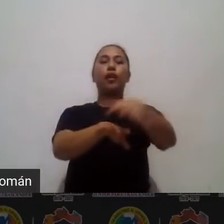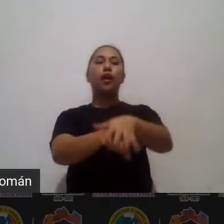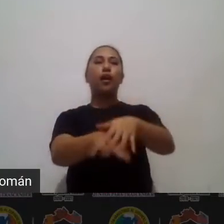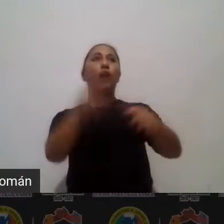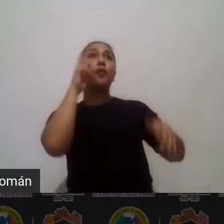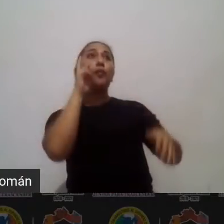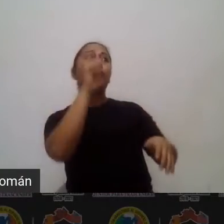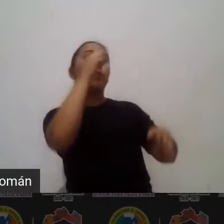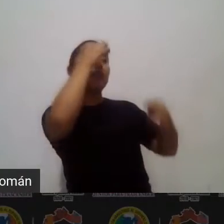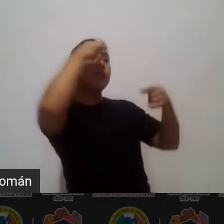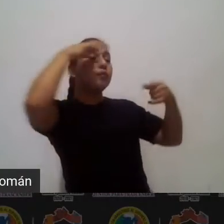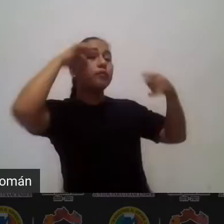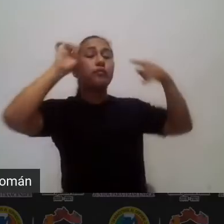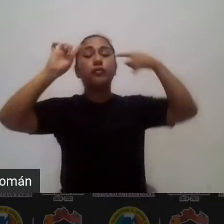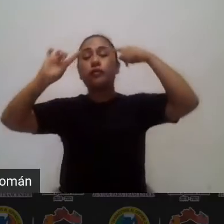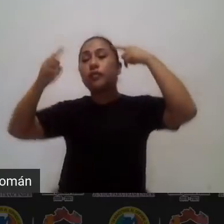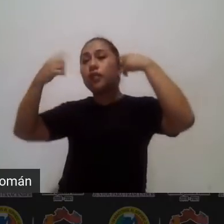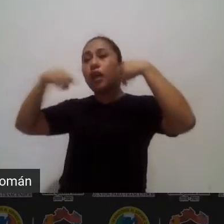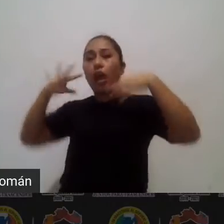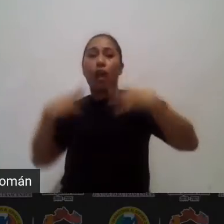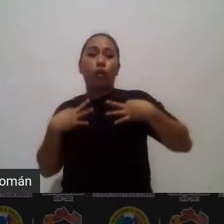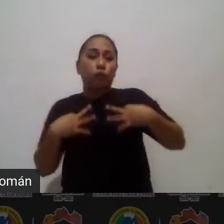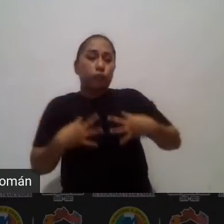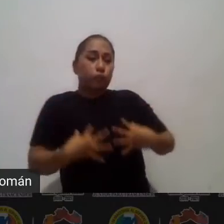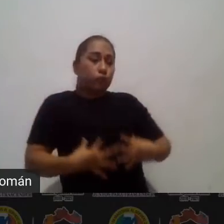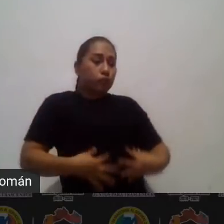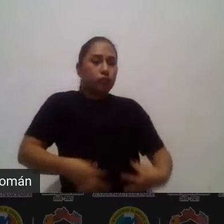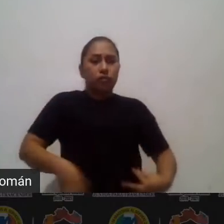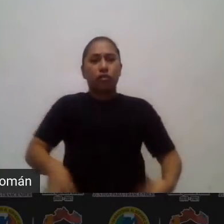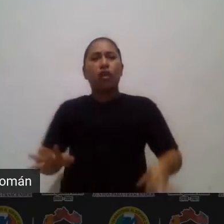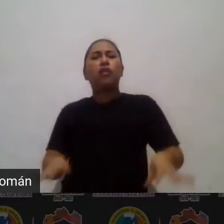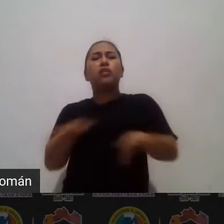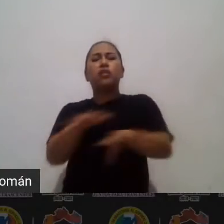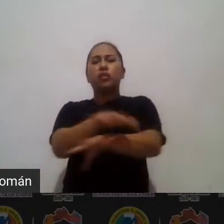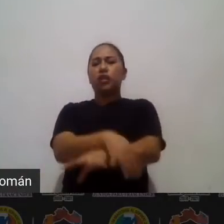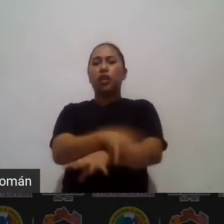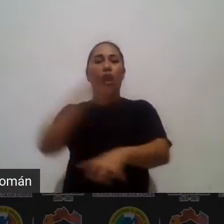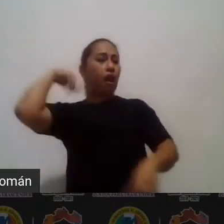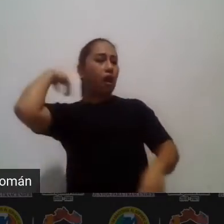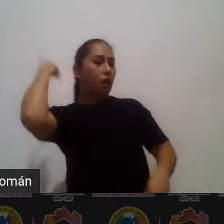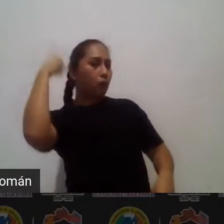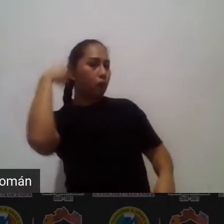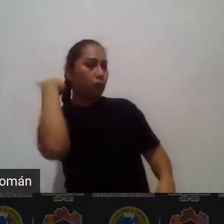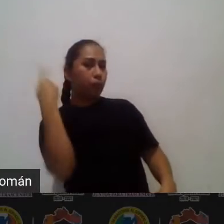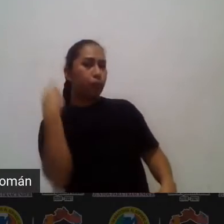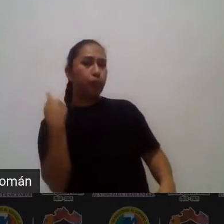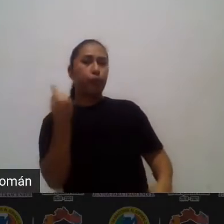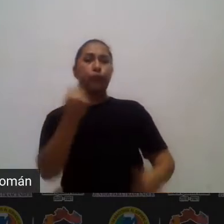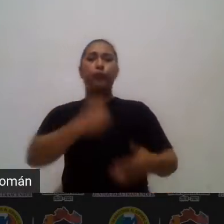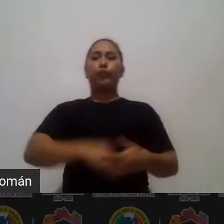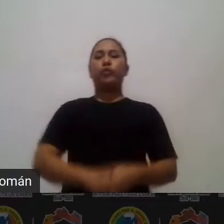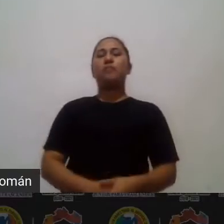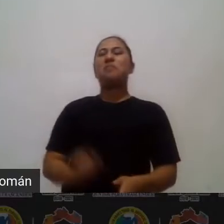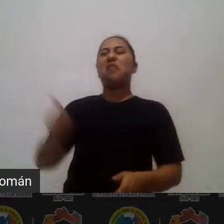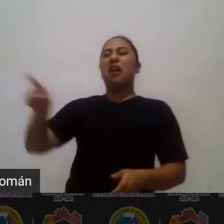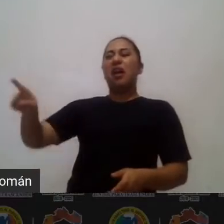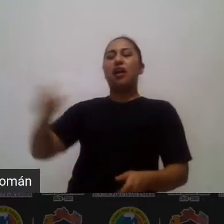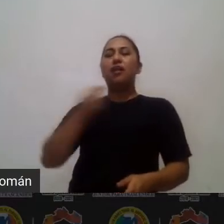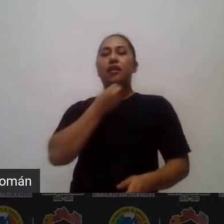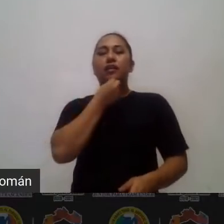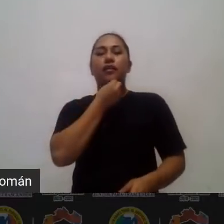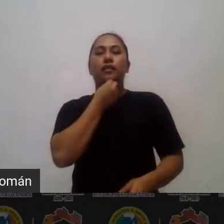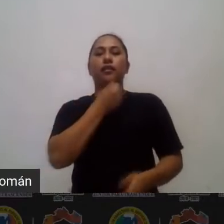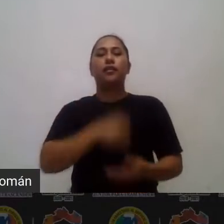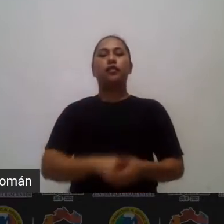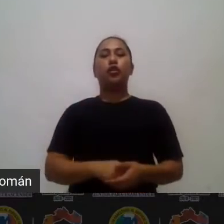pestañas viendo qué ropa que combina con que cómo se va a arreglar el cabello esa chica pregúntale